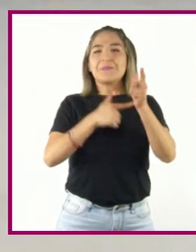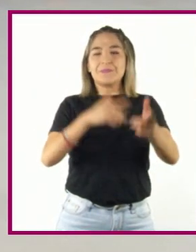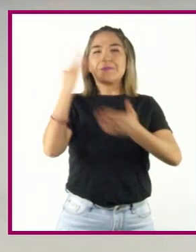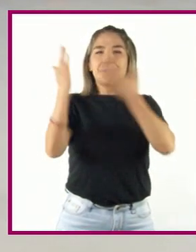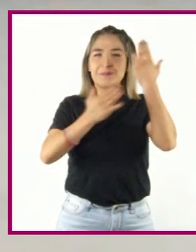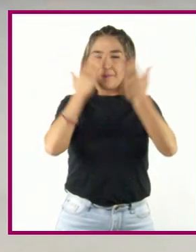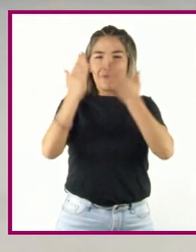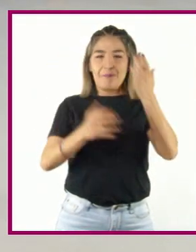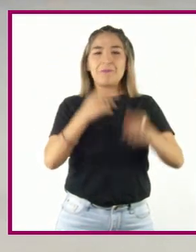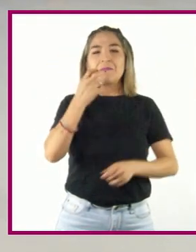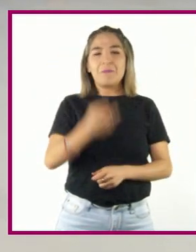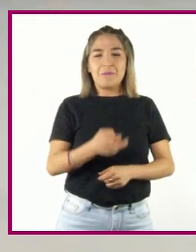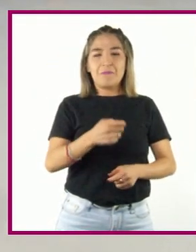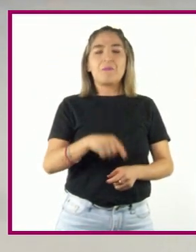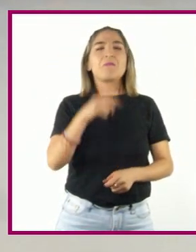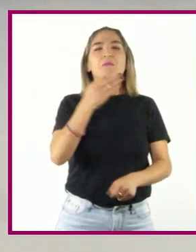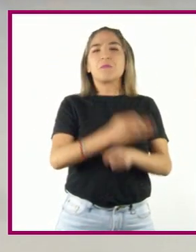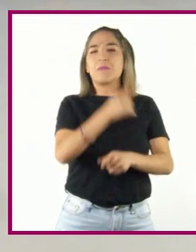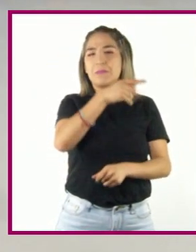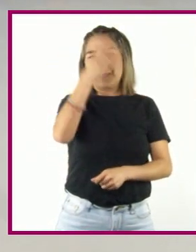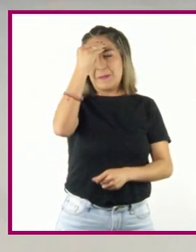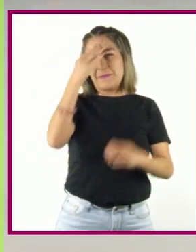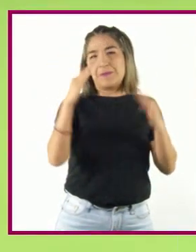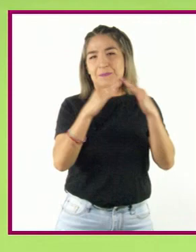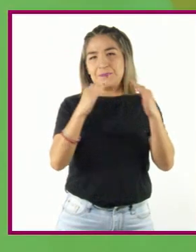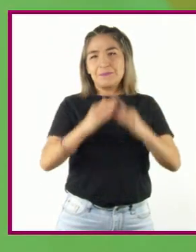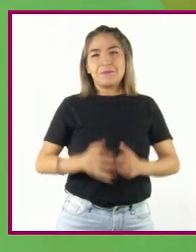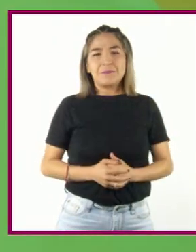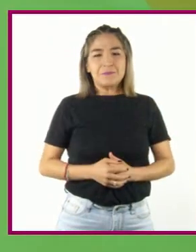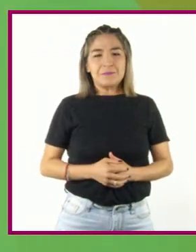en esta modalidad a través de Aprende en Casa.